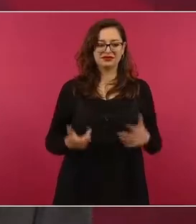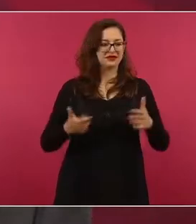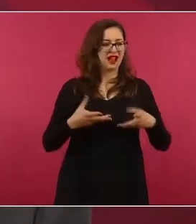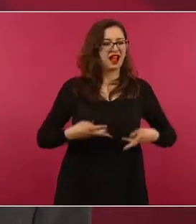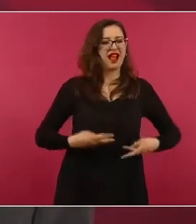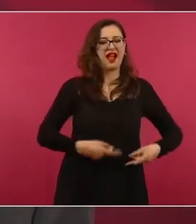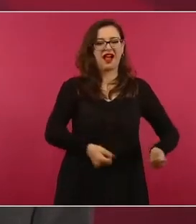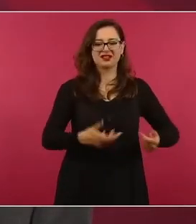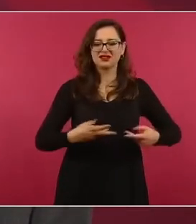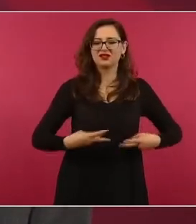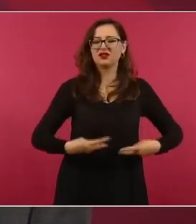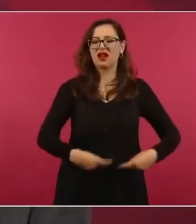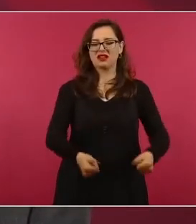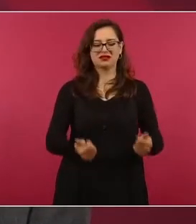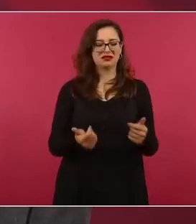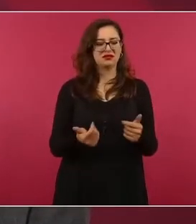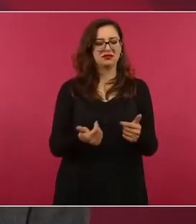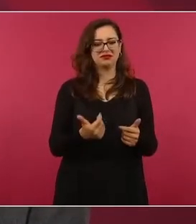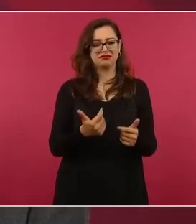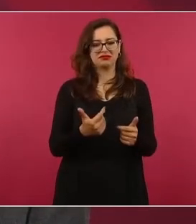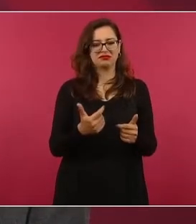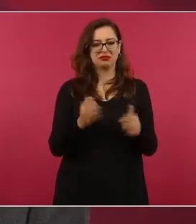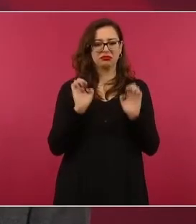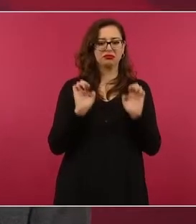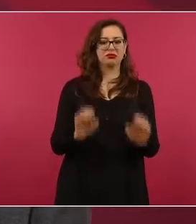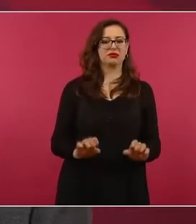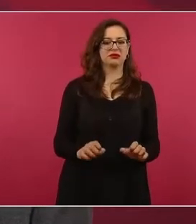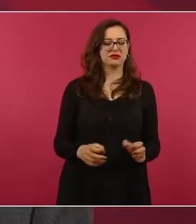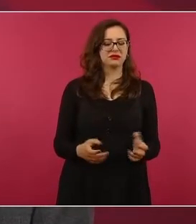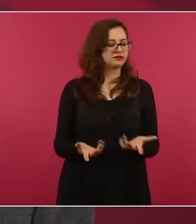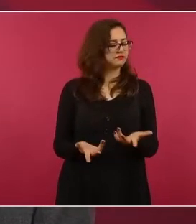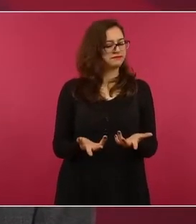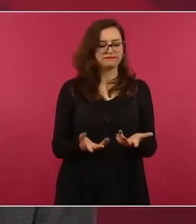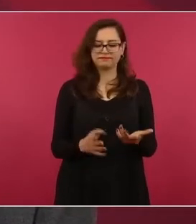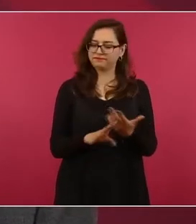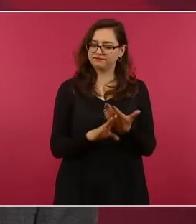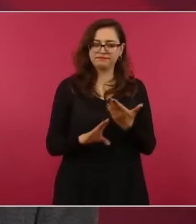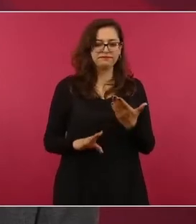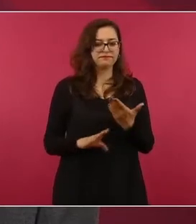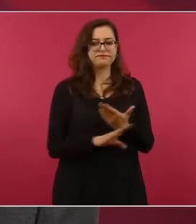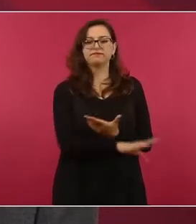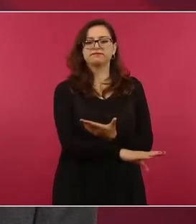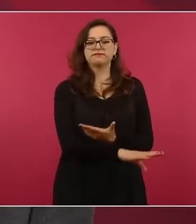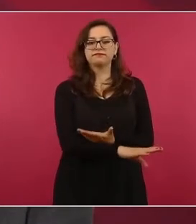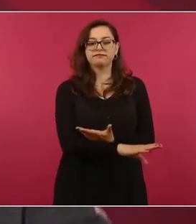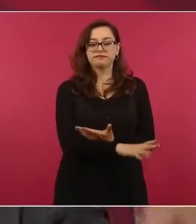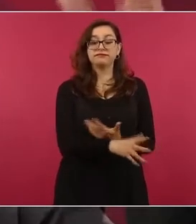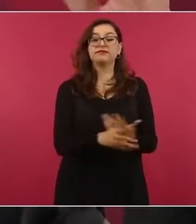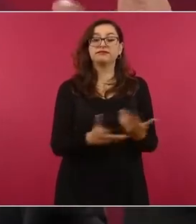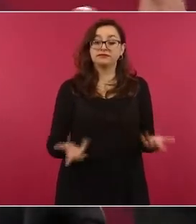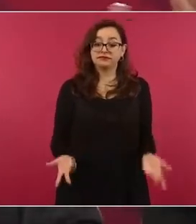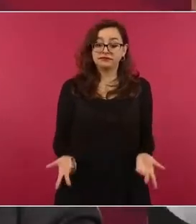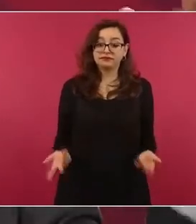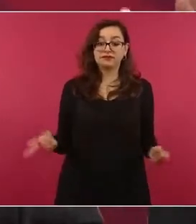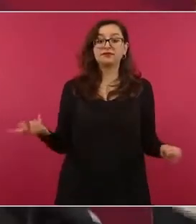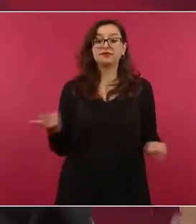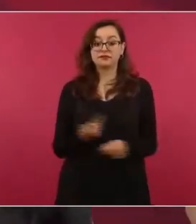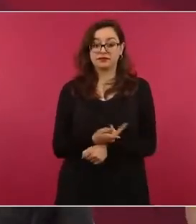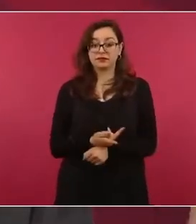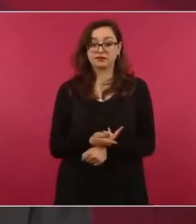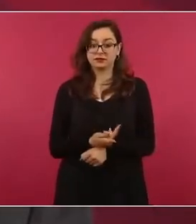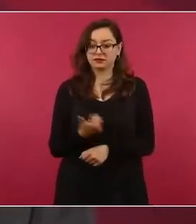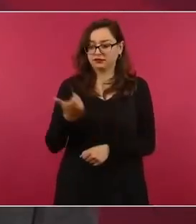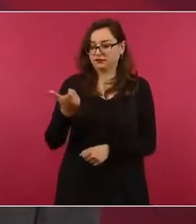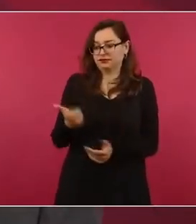superfluos, pues imagínense cuánto se